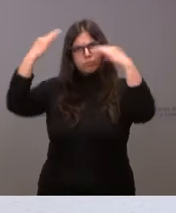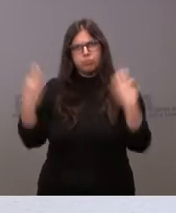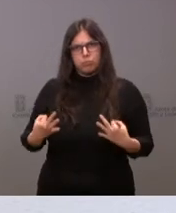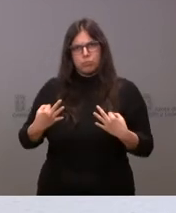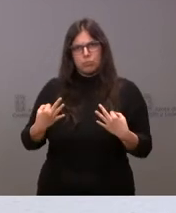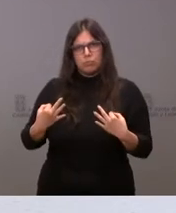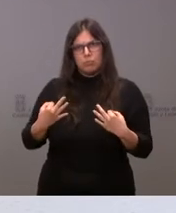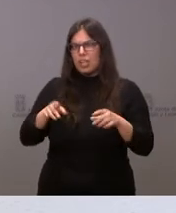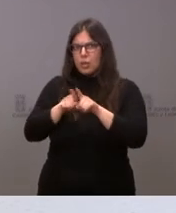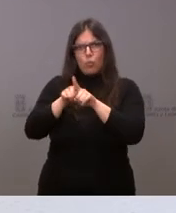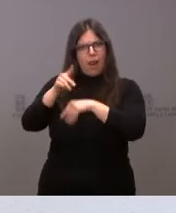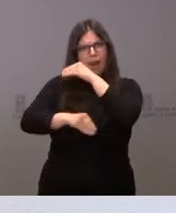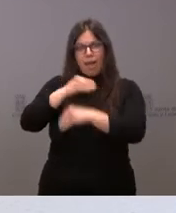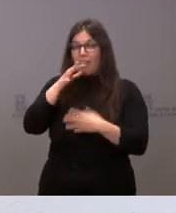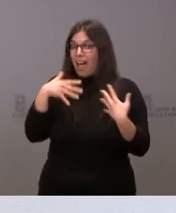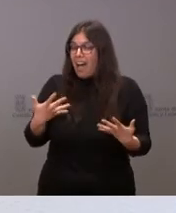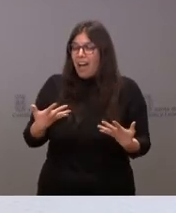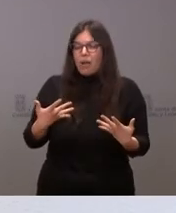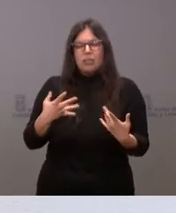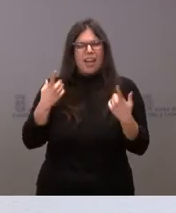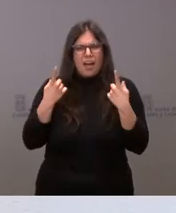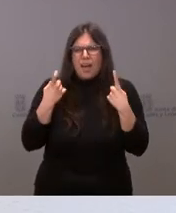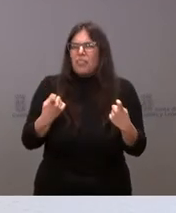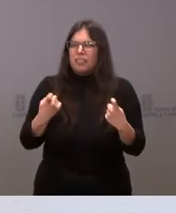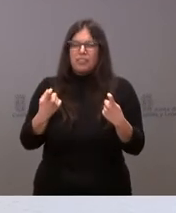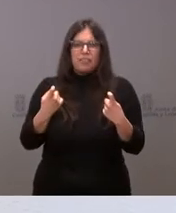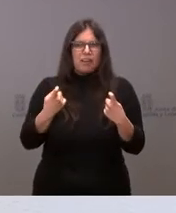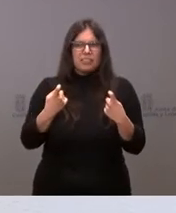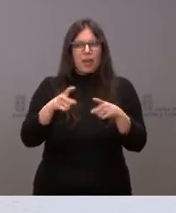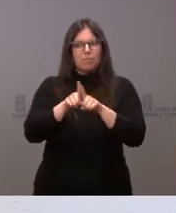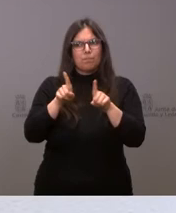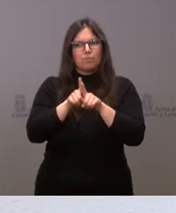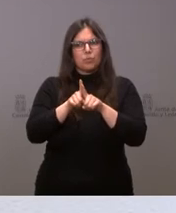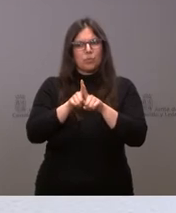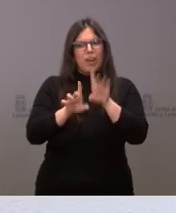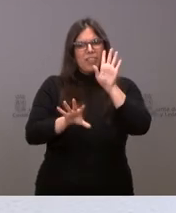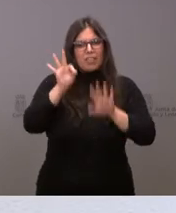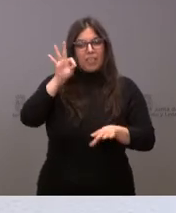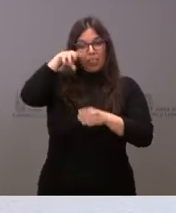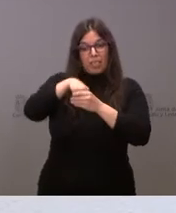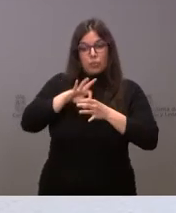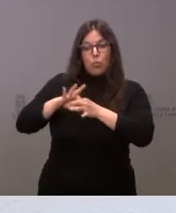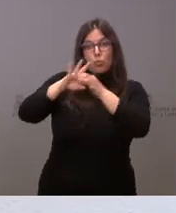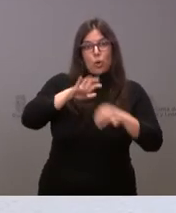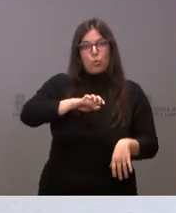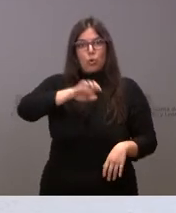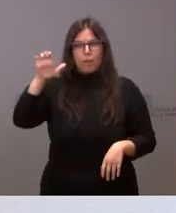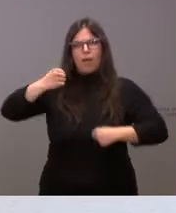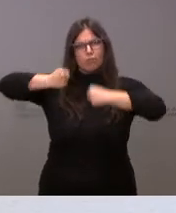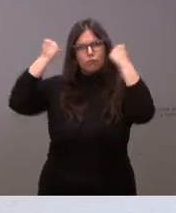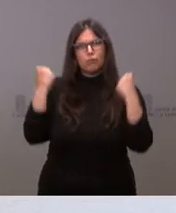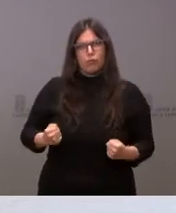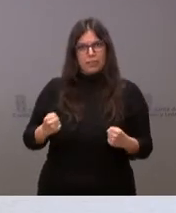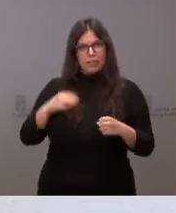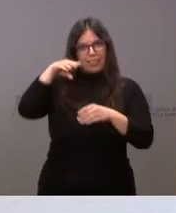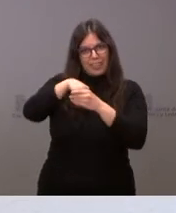manteniendo. Es necesario ahora más que nunca una postura dentro de la Unión Europea y una postura fuerte dentro